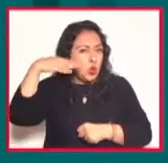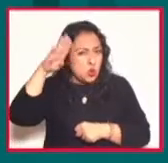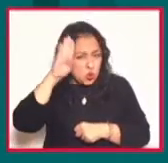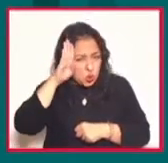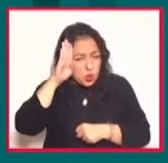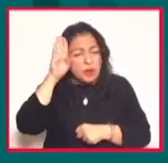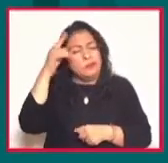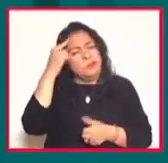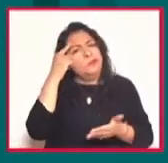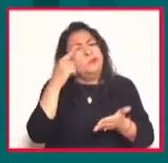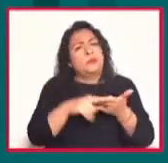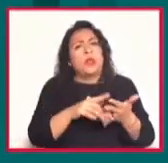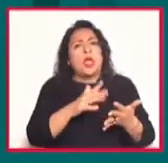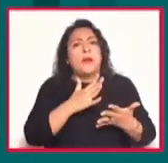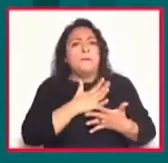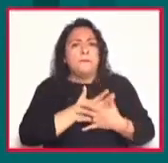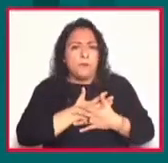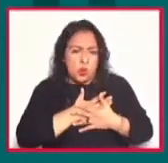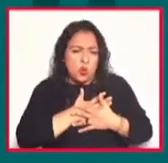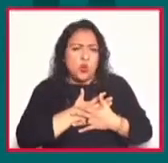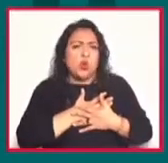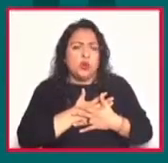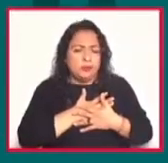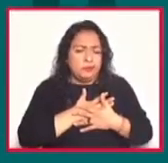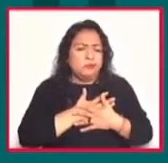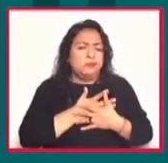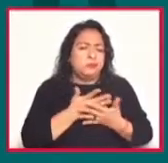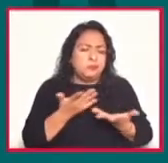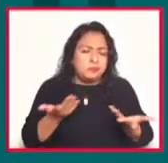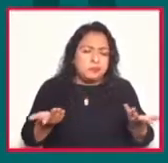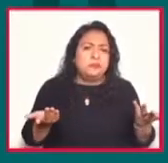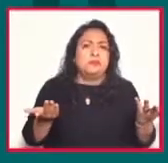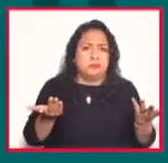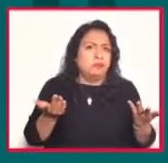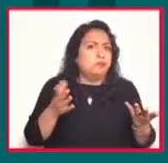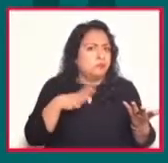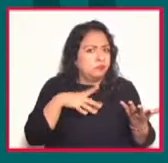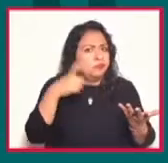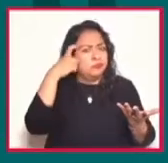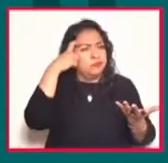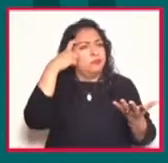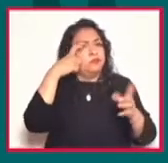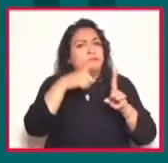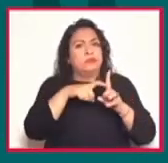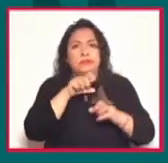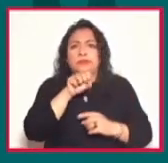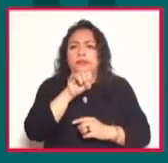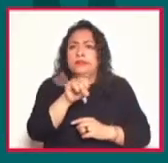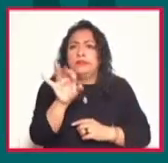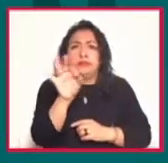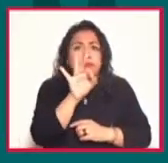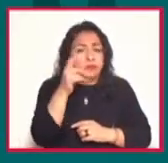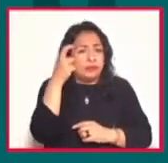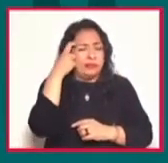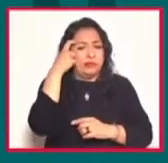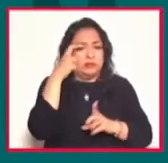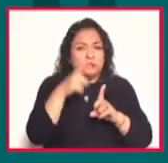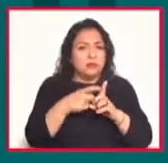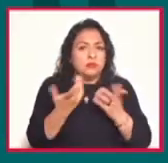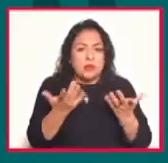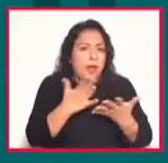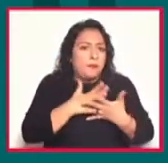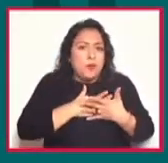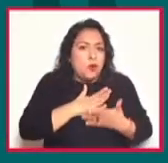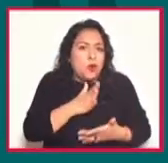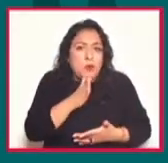el amor es crítico también porque si no es crítico, el amor no es amor, es